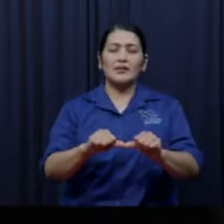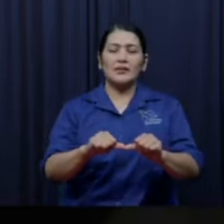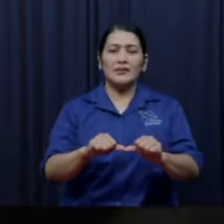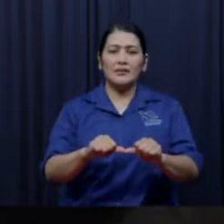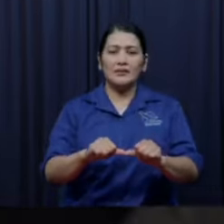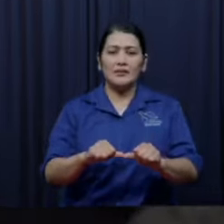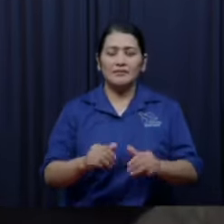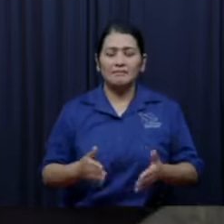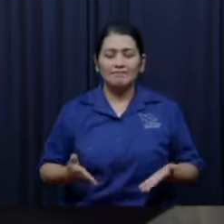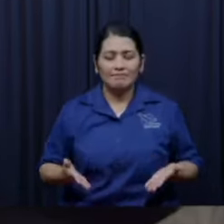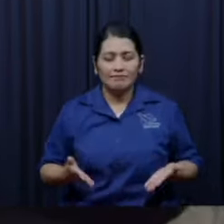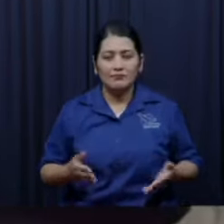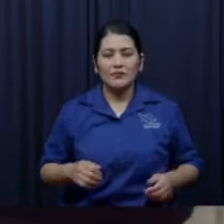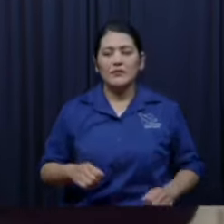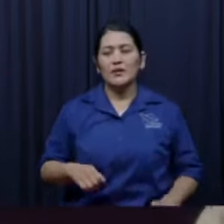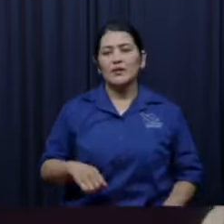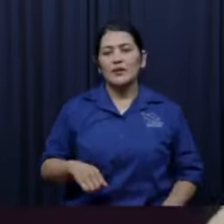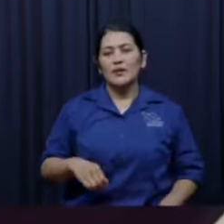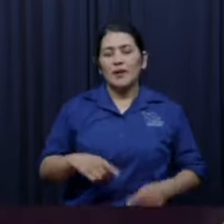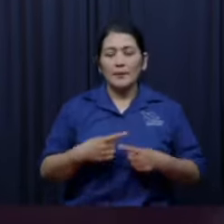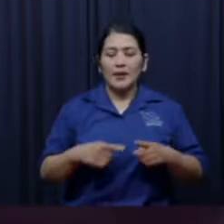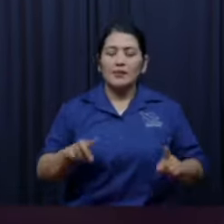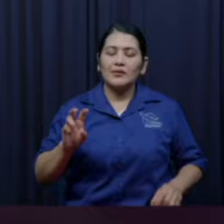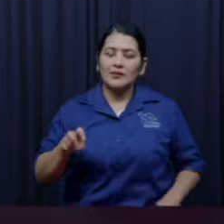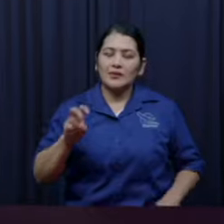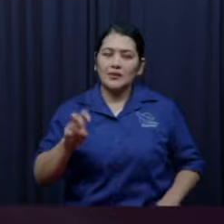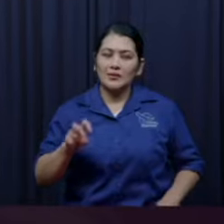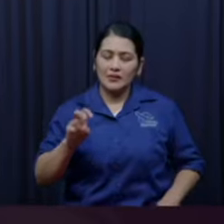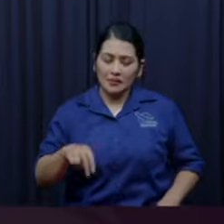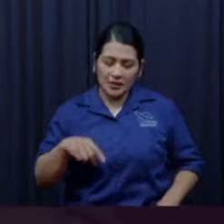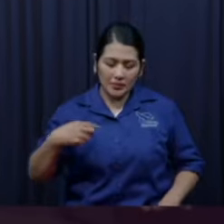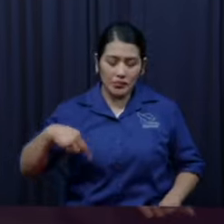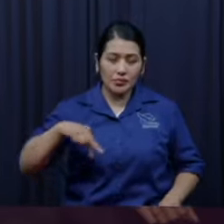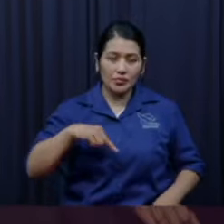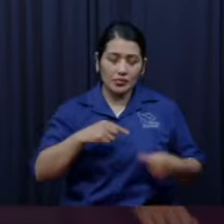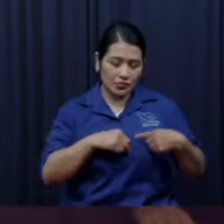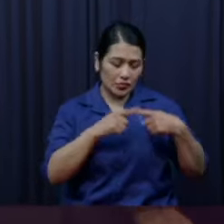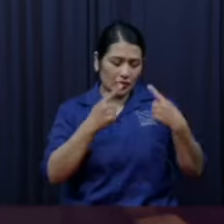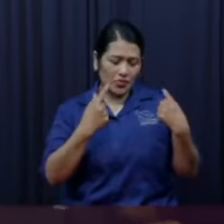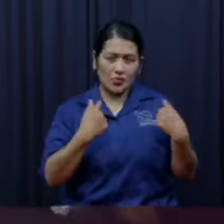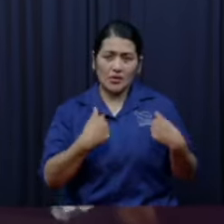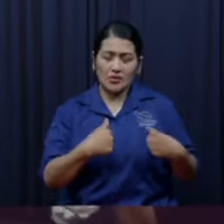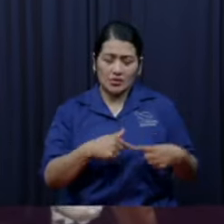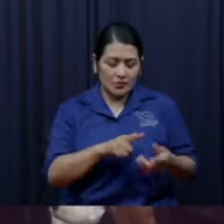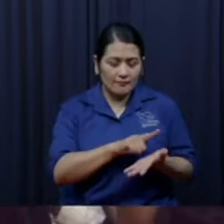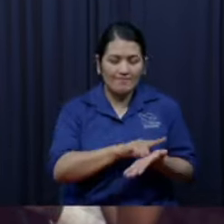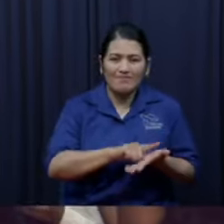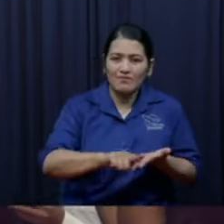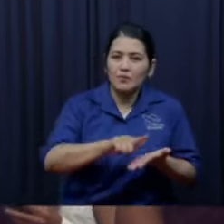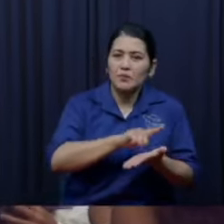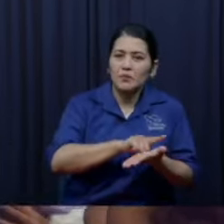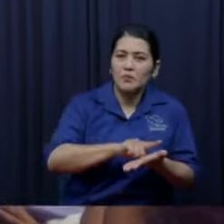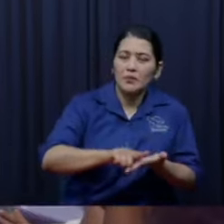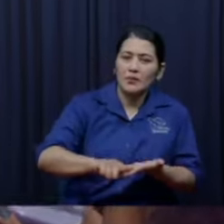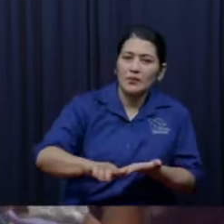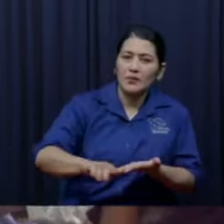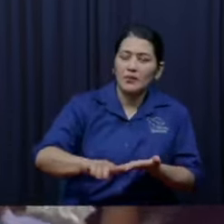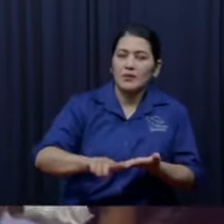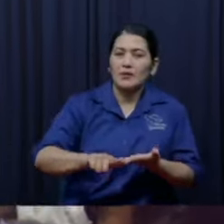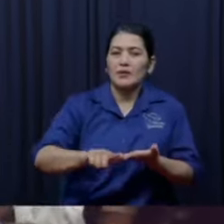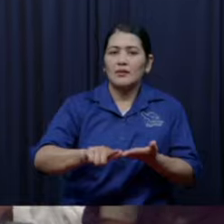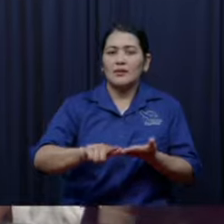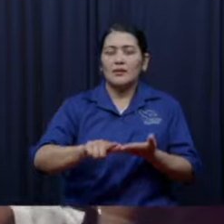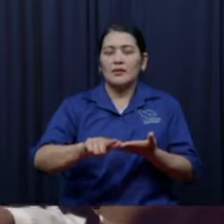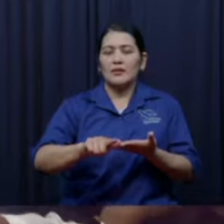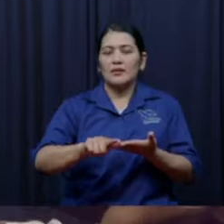que ya no vamos al infierno y de todos modos, a veces vivimos una vida no muy buena aquí y no le hablo de usted ni